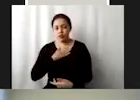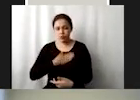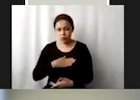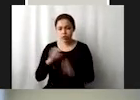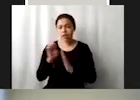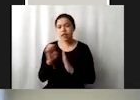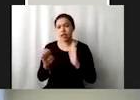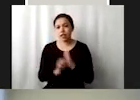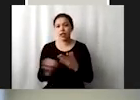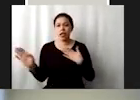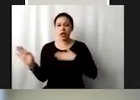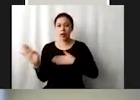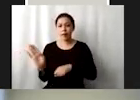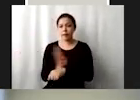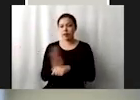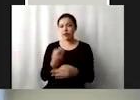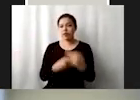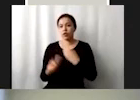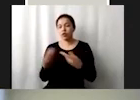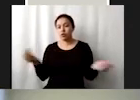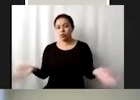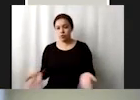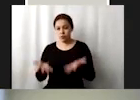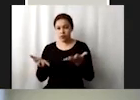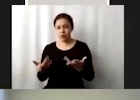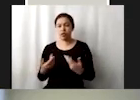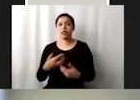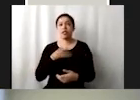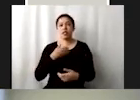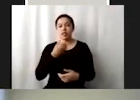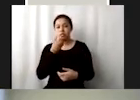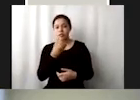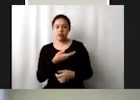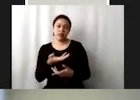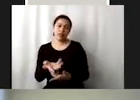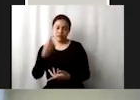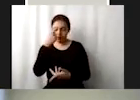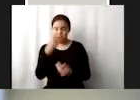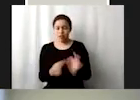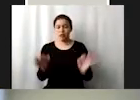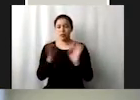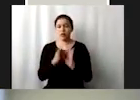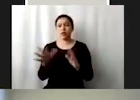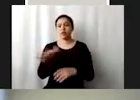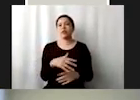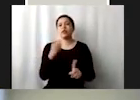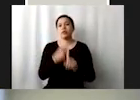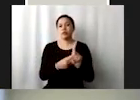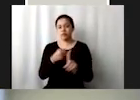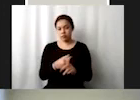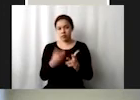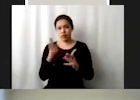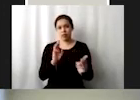con un beneficio común porque el bien común es un valor fundamental para esta ciudadanía activa y global